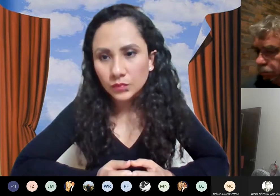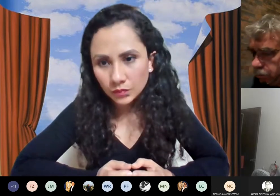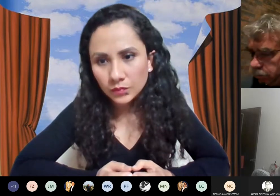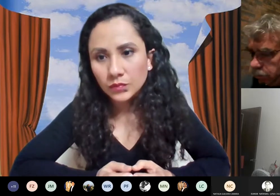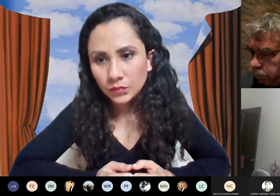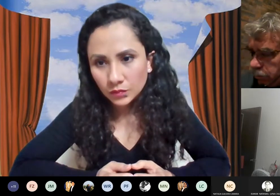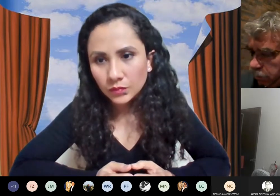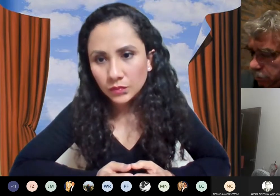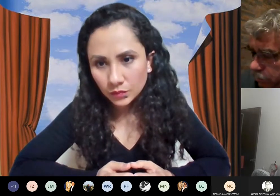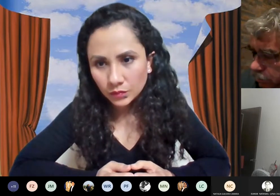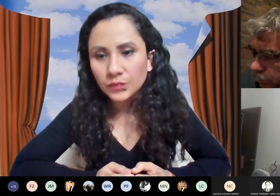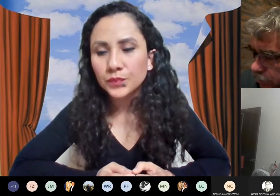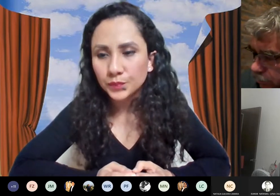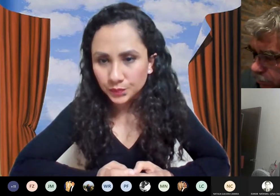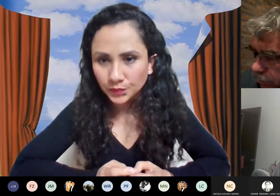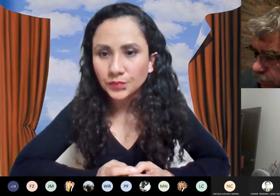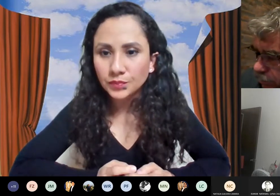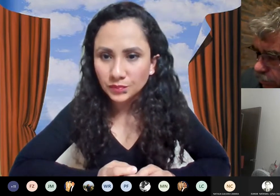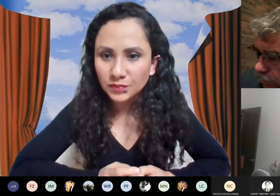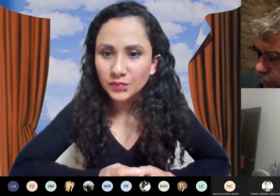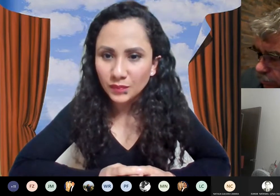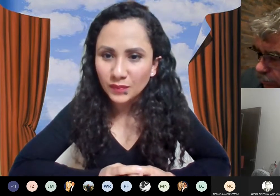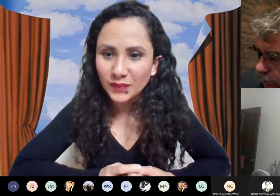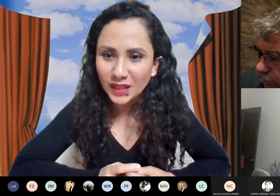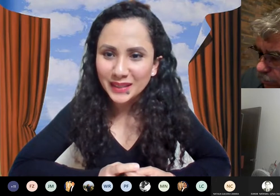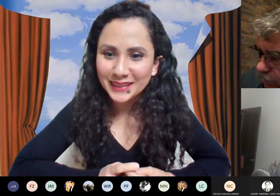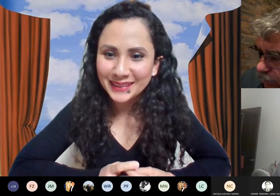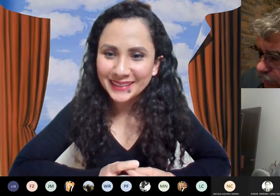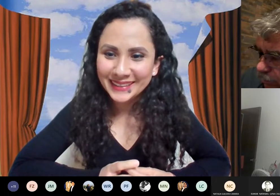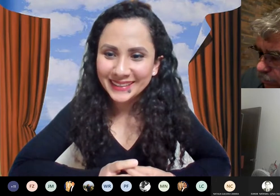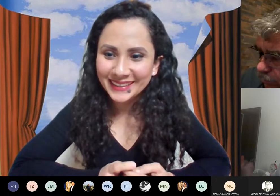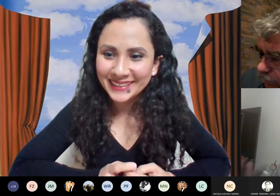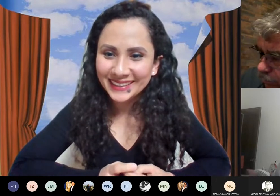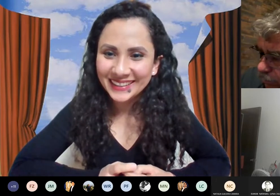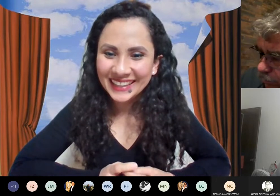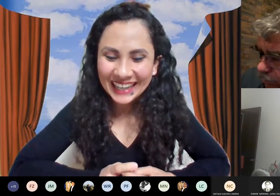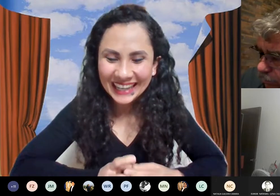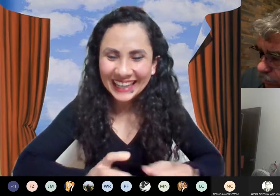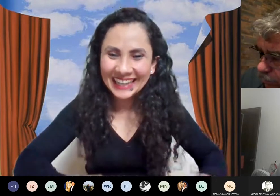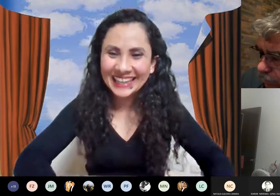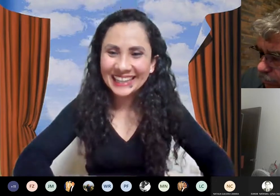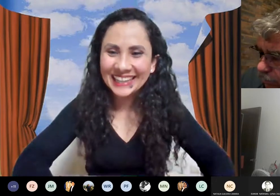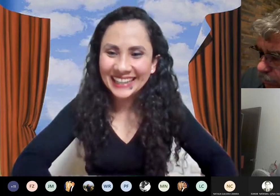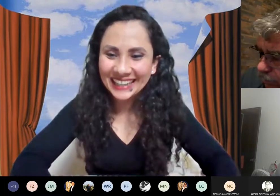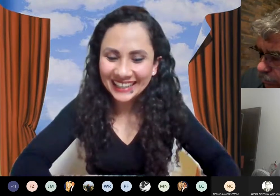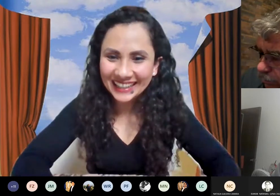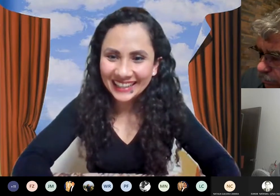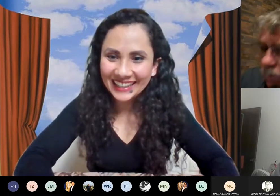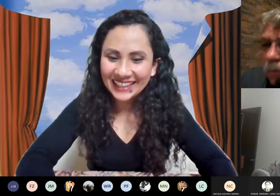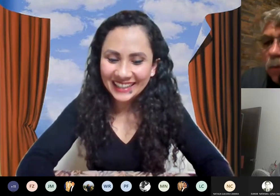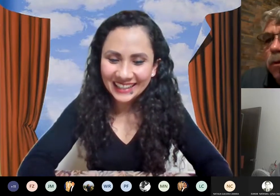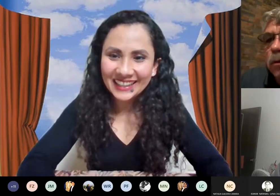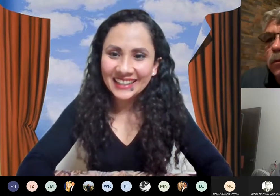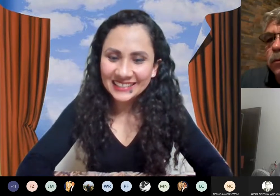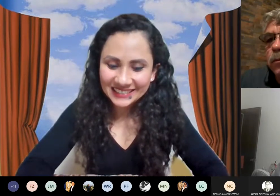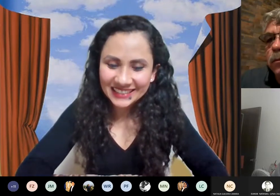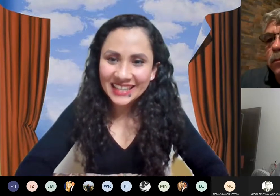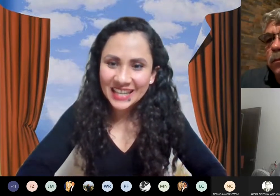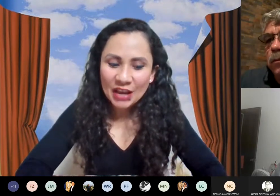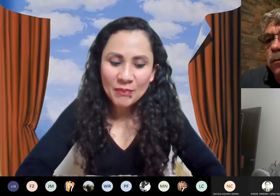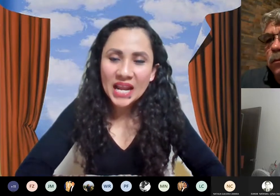aparte de grupos clustering entonces estamos así como que no sabemos por dónde entrarle porque son dos mundos muy diferentes ¿no?